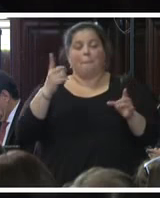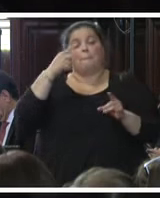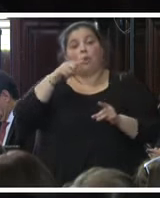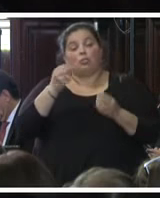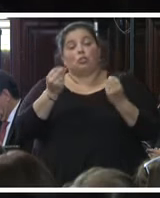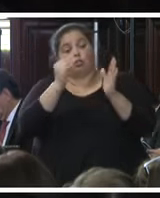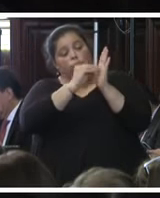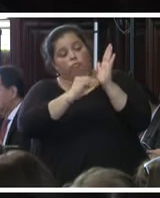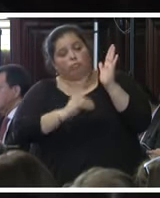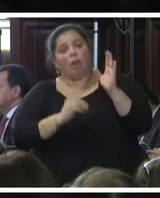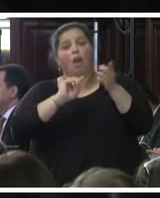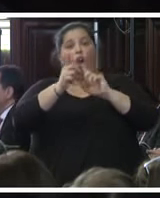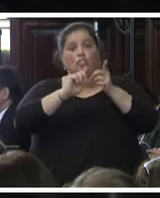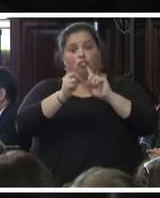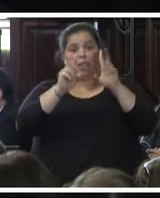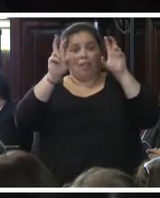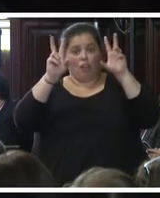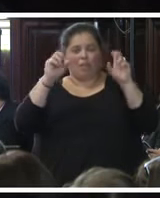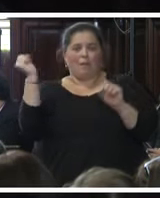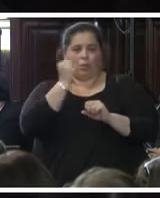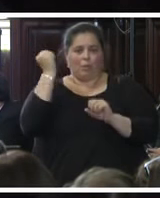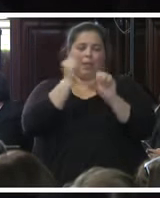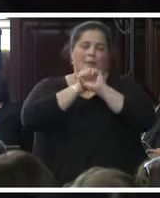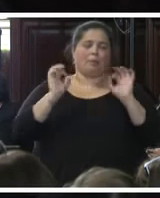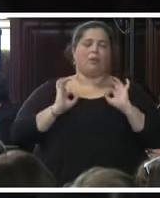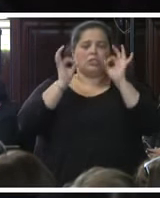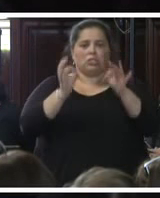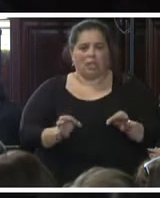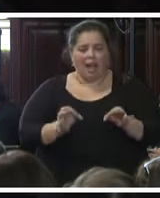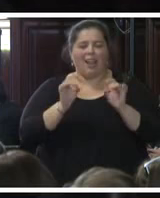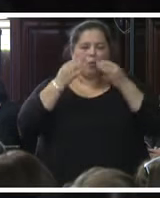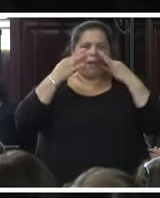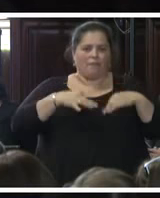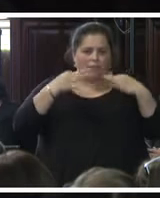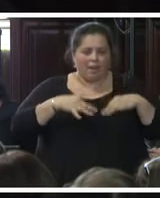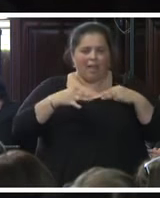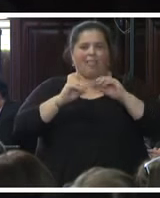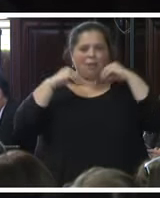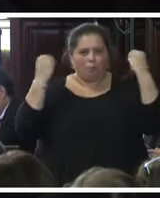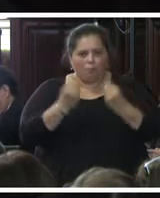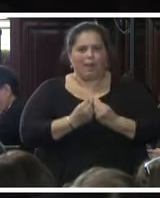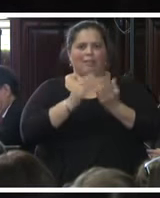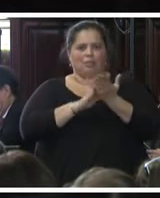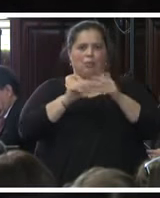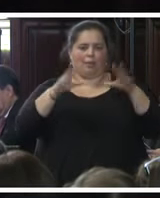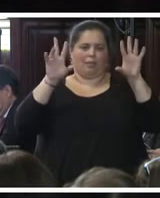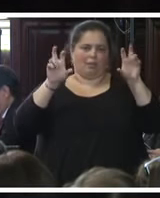ahí 11 de los temas fundamentales para poder arribar a una verdad completa en torno al caso.